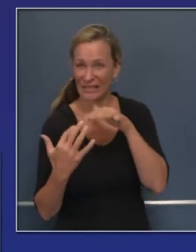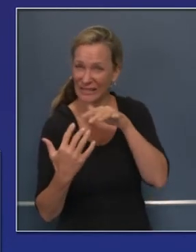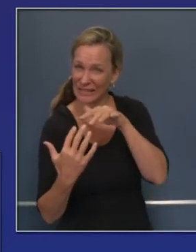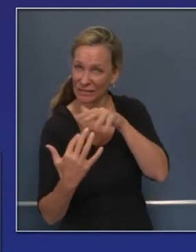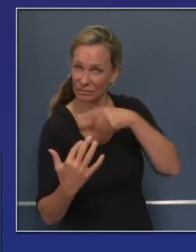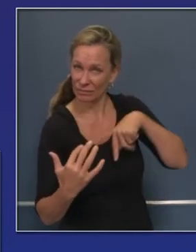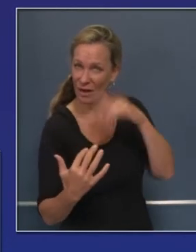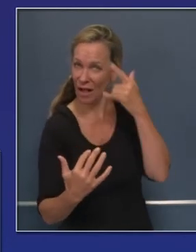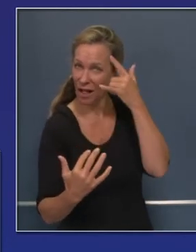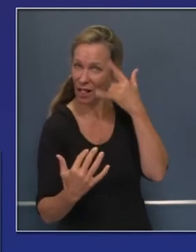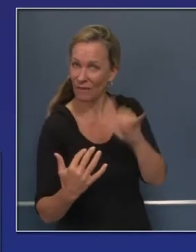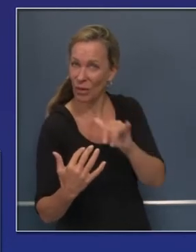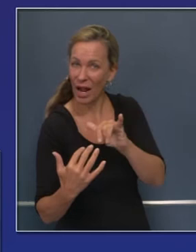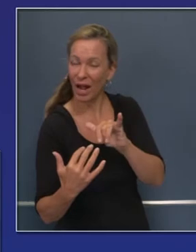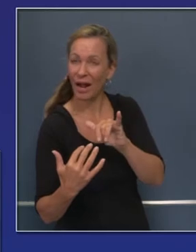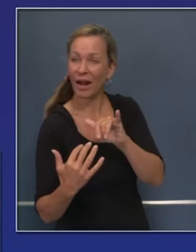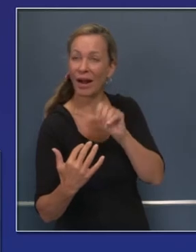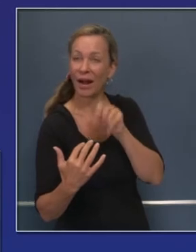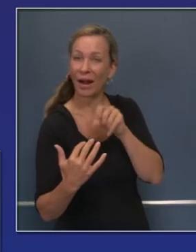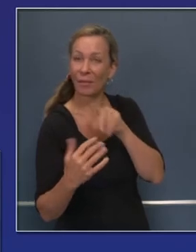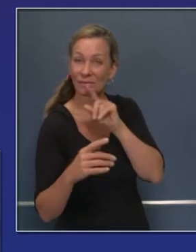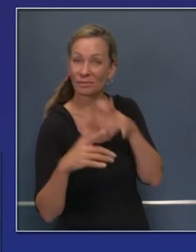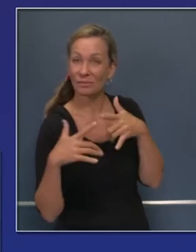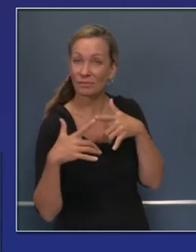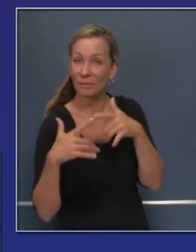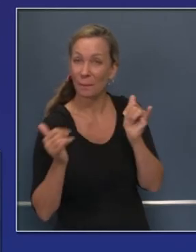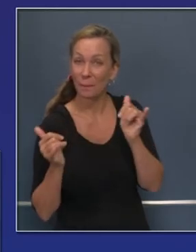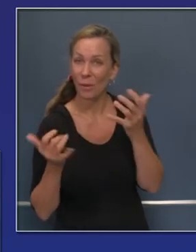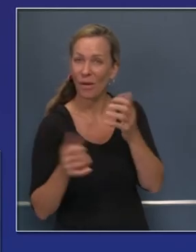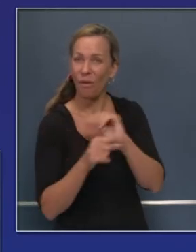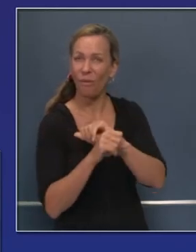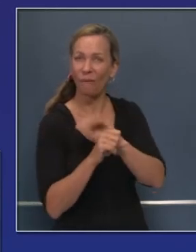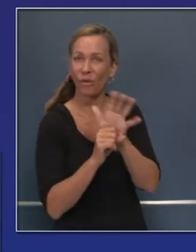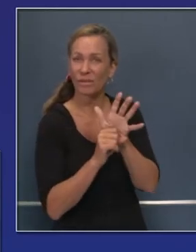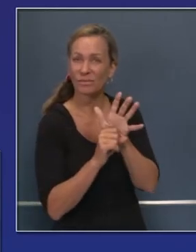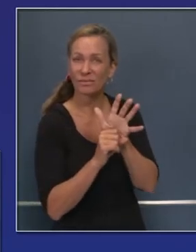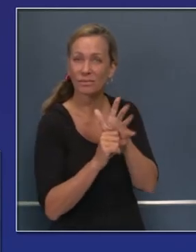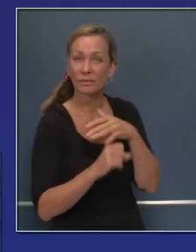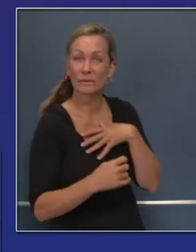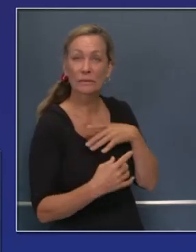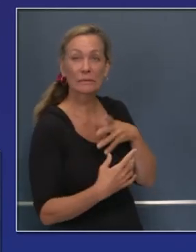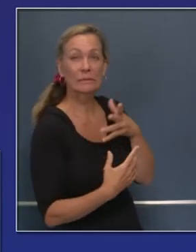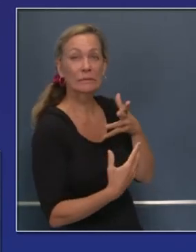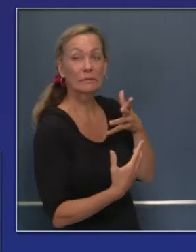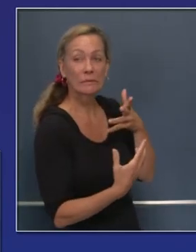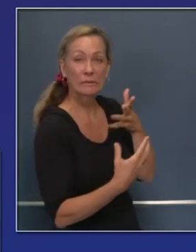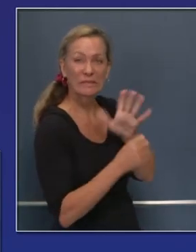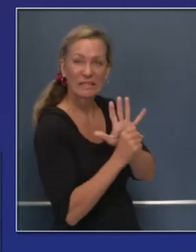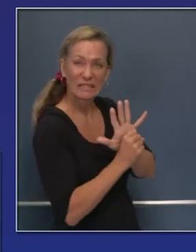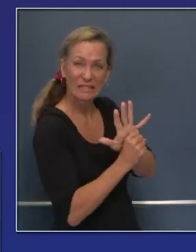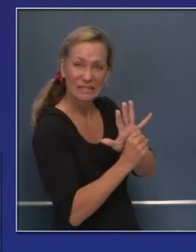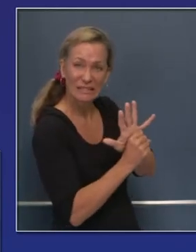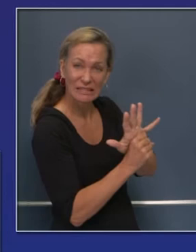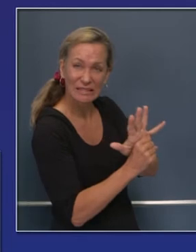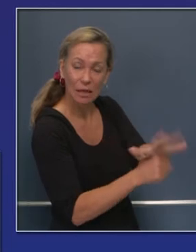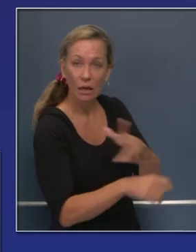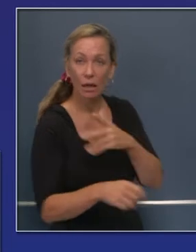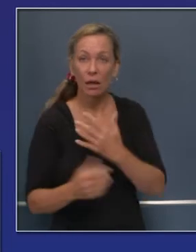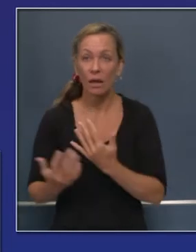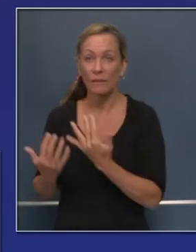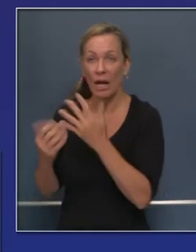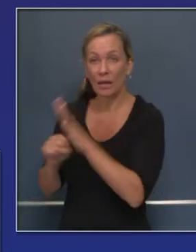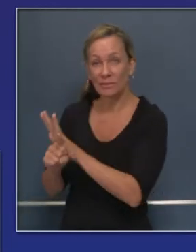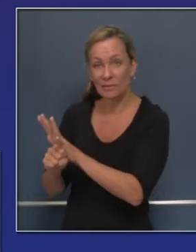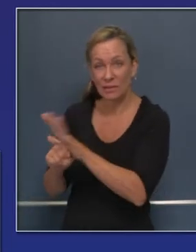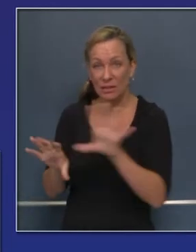pero también estamos lidiando contra esta pandemia del COVID-19, que es histórica, que no ha desaparecido. Esto hace que algunos